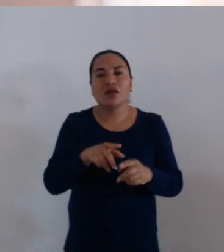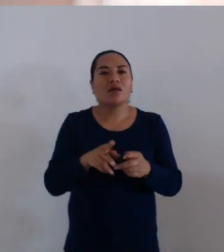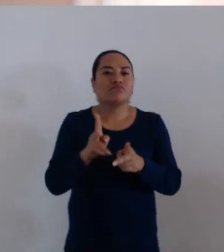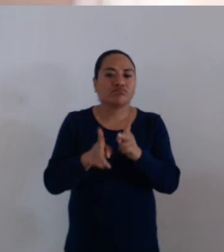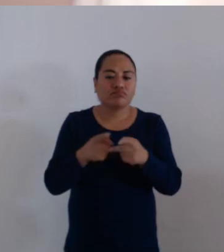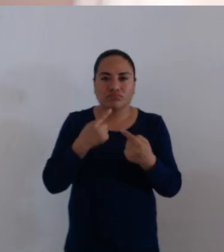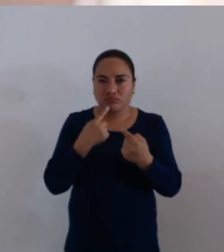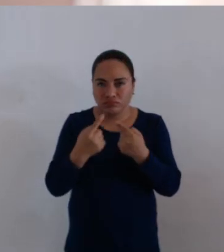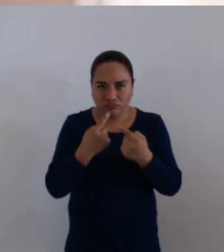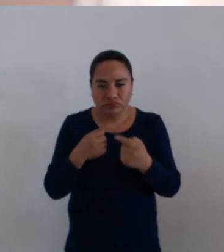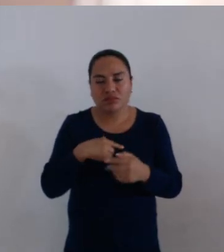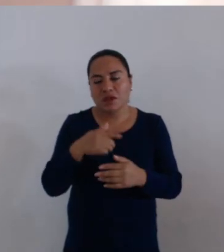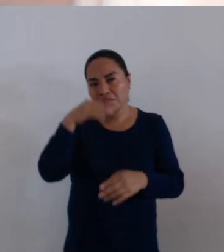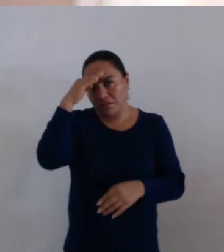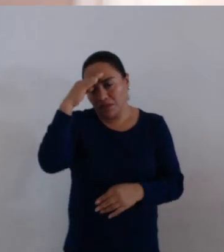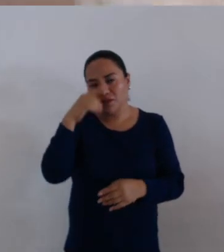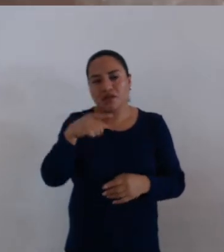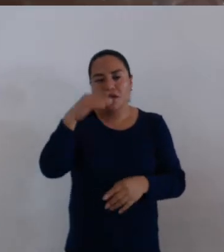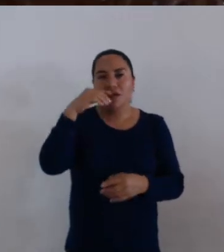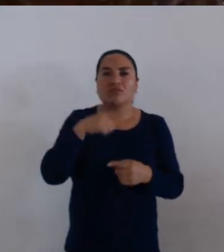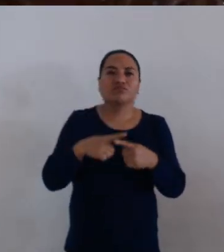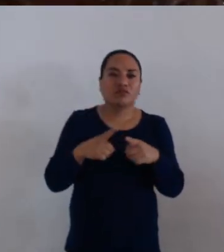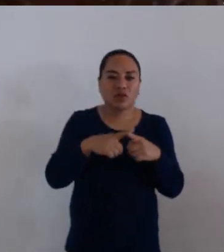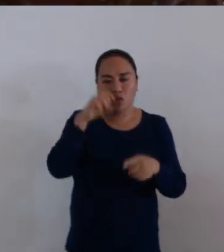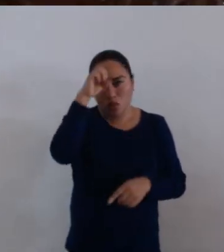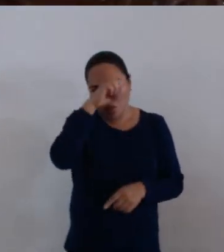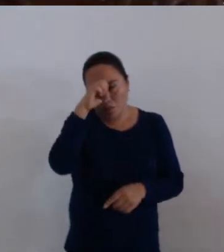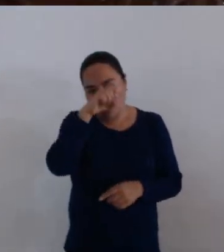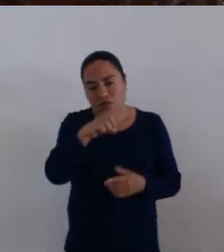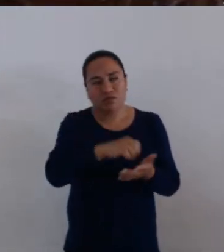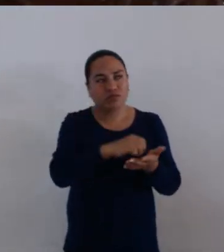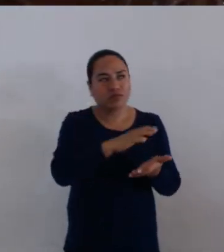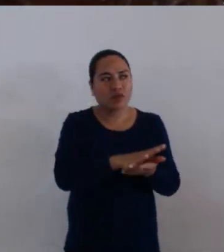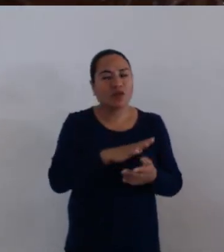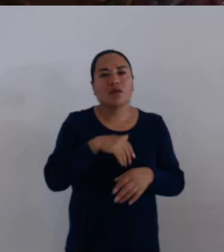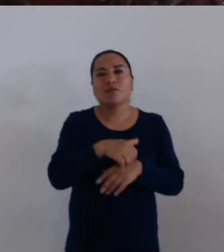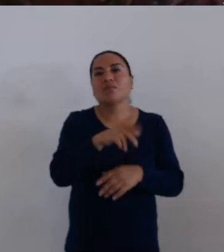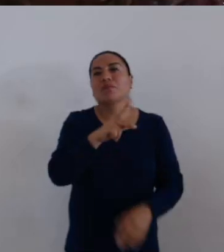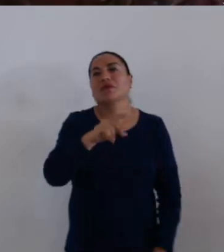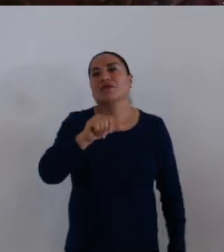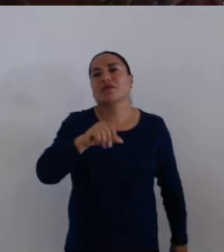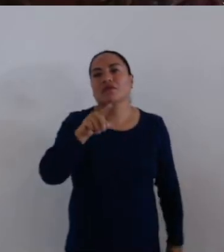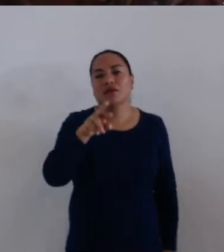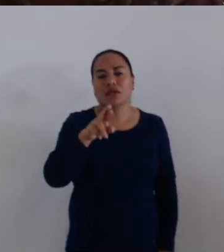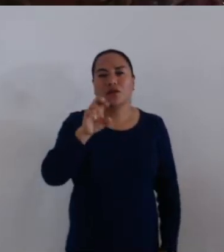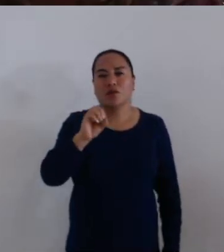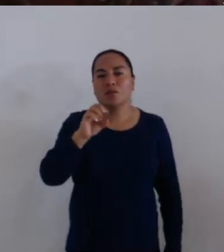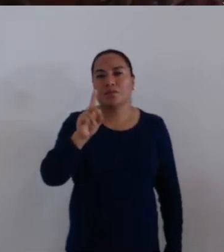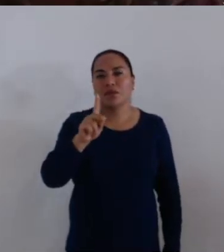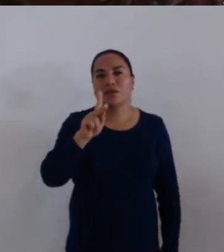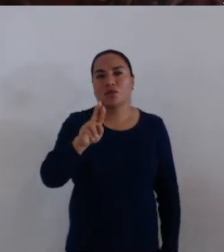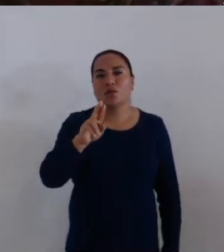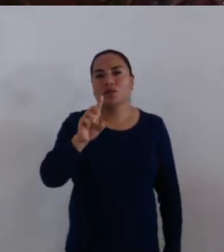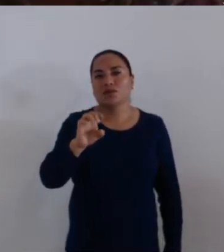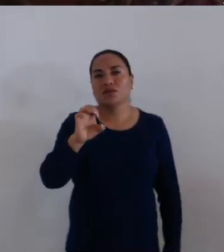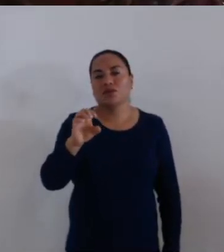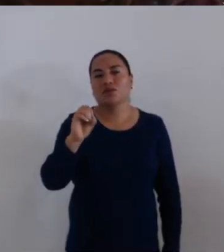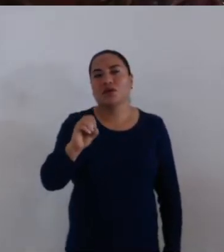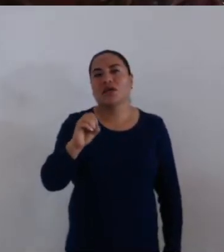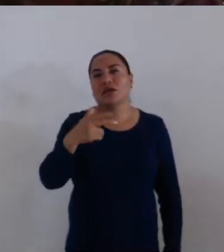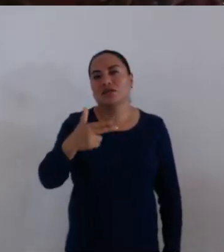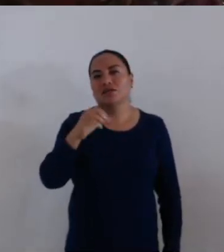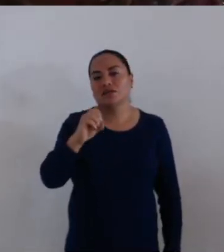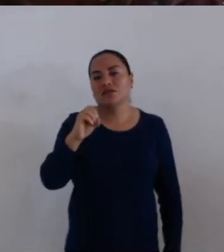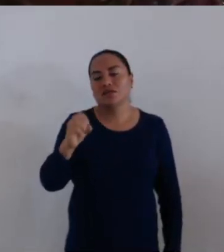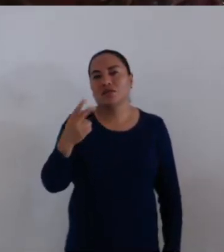esta sesión es el análisis, discusión y en su caso aprobación del punto de acuerdo con número PA-ROPDUCH002